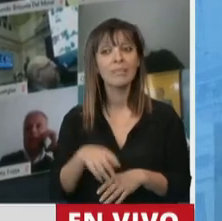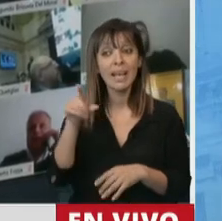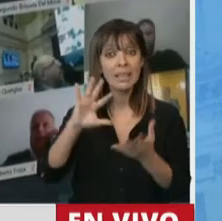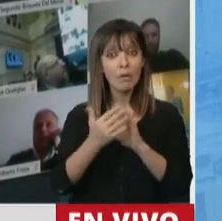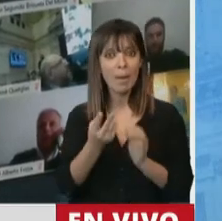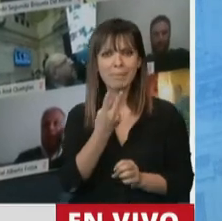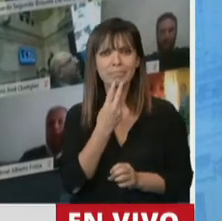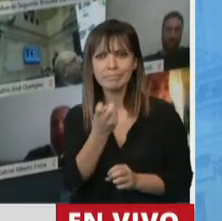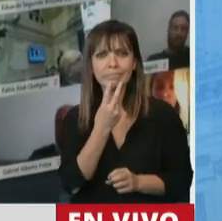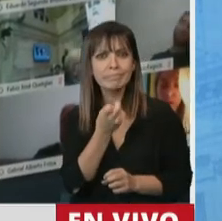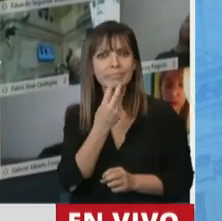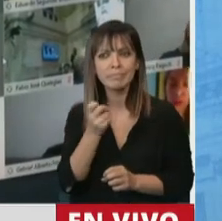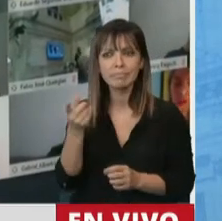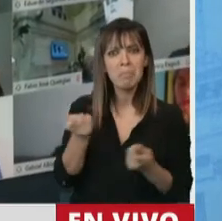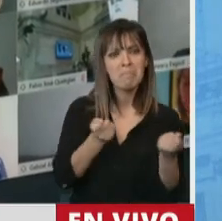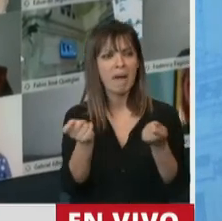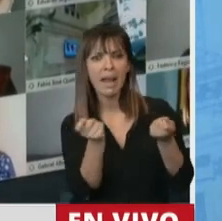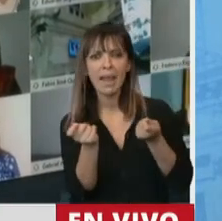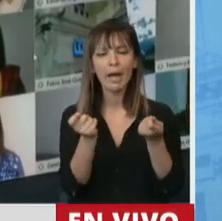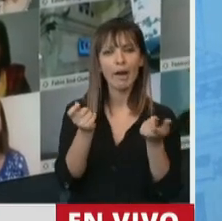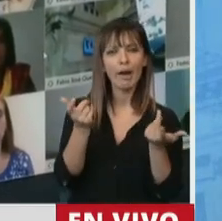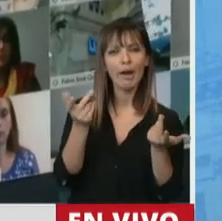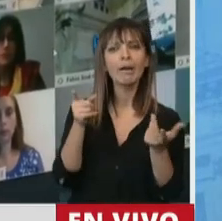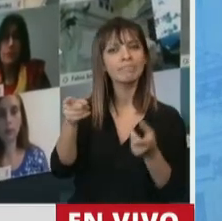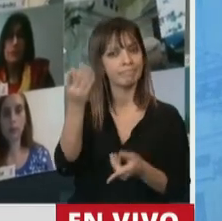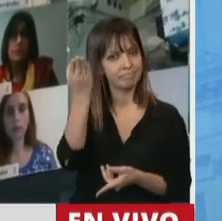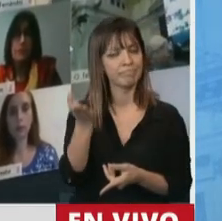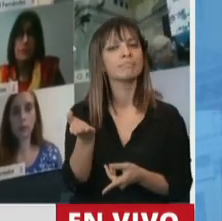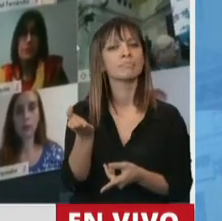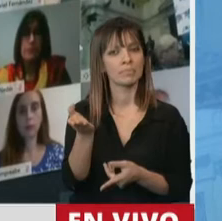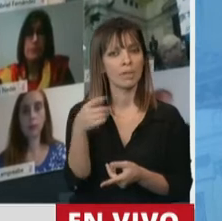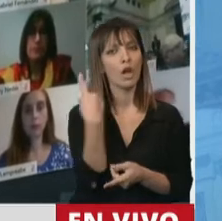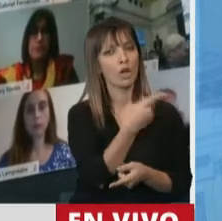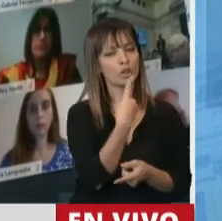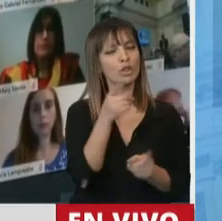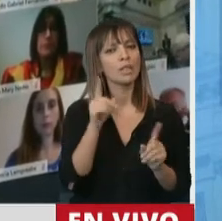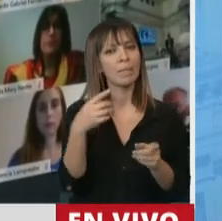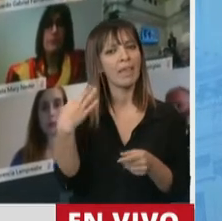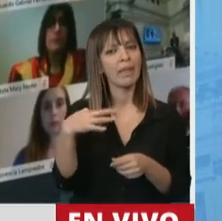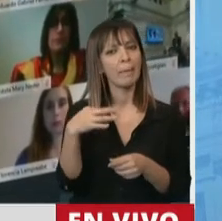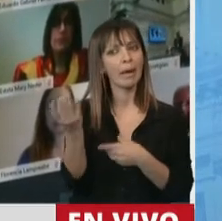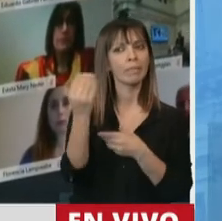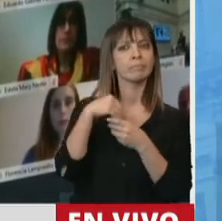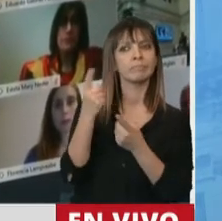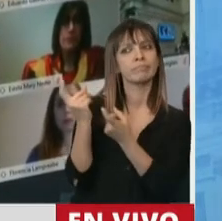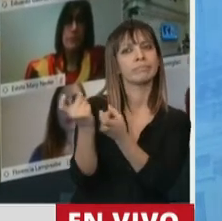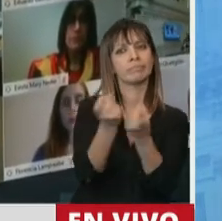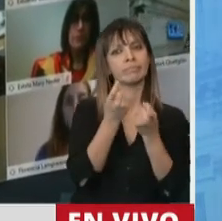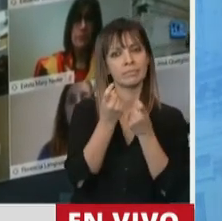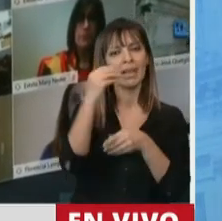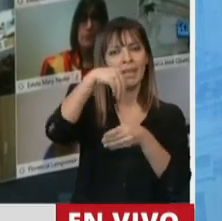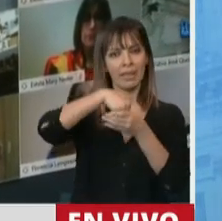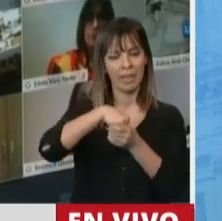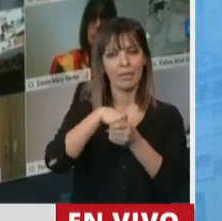esa energía, esa dinámica de trabajo, creo que también deberíamos tenerla en la Confederación General del